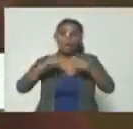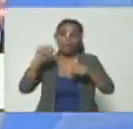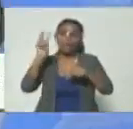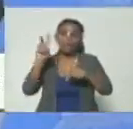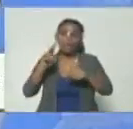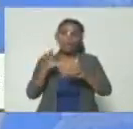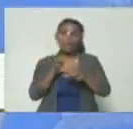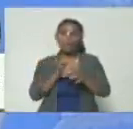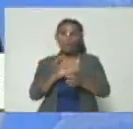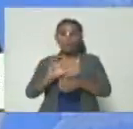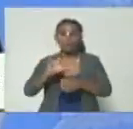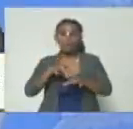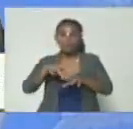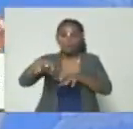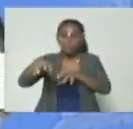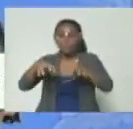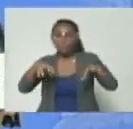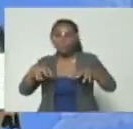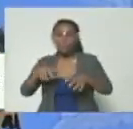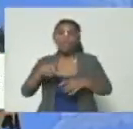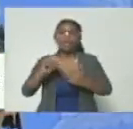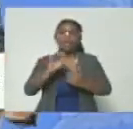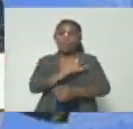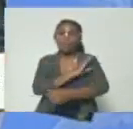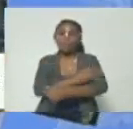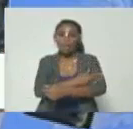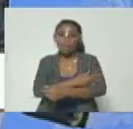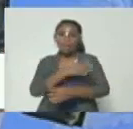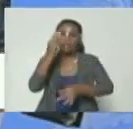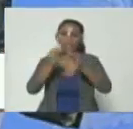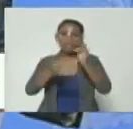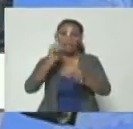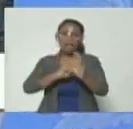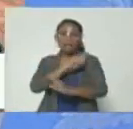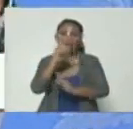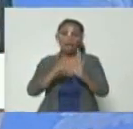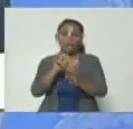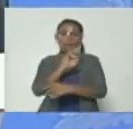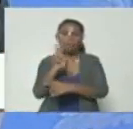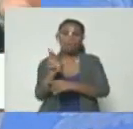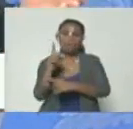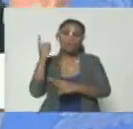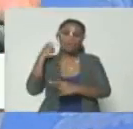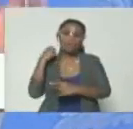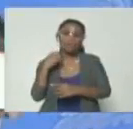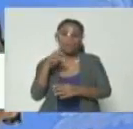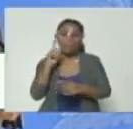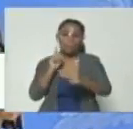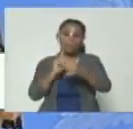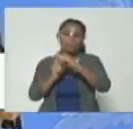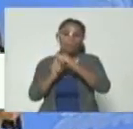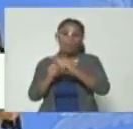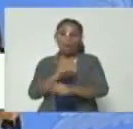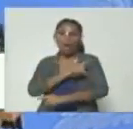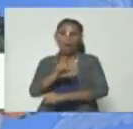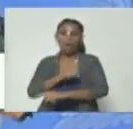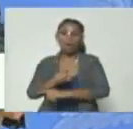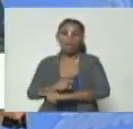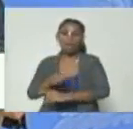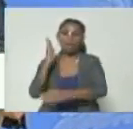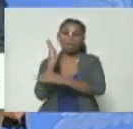una separación de poder el fiscal general de la república decidirá en base a los elementos de convicción que consiga cuáles son las órdenes de